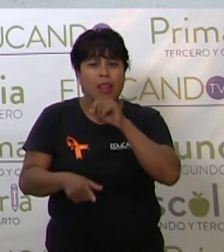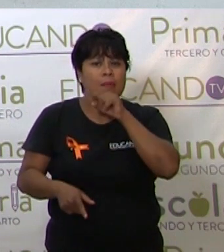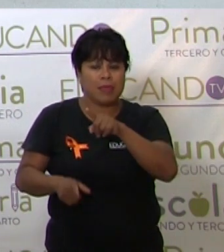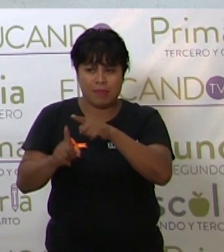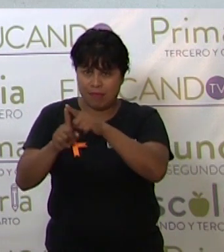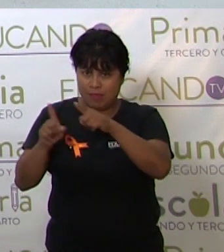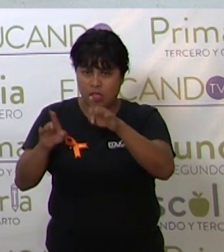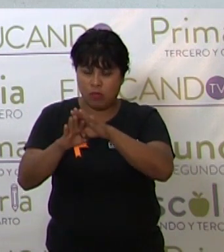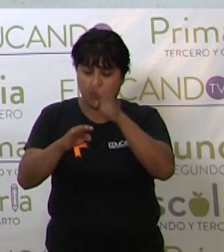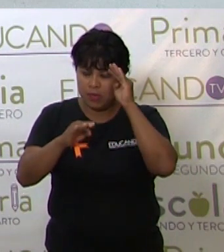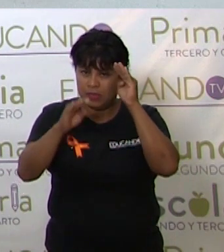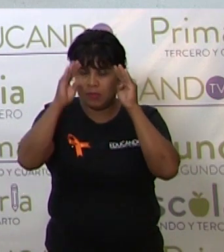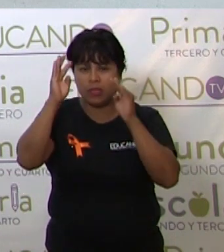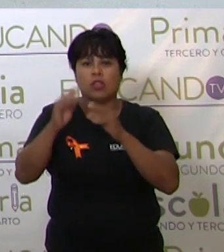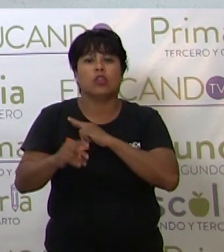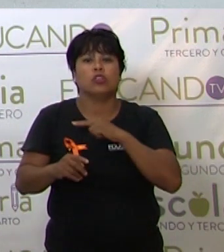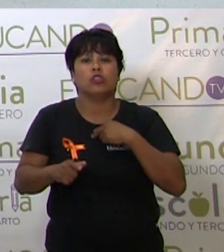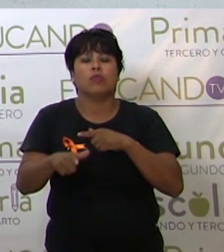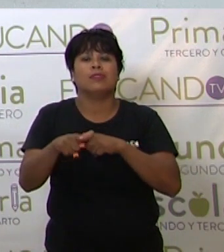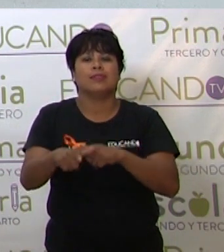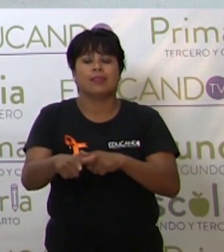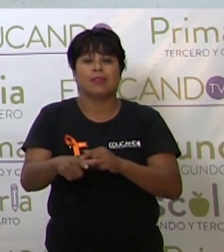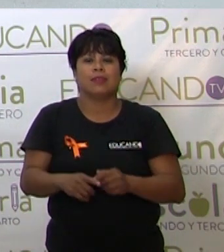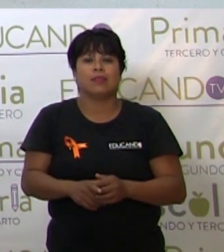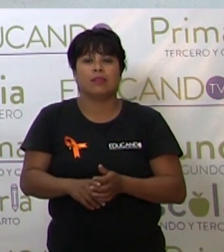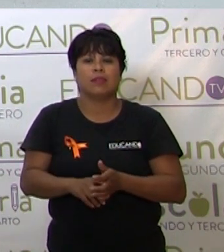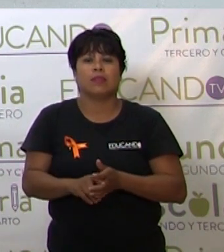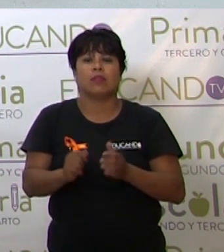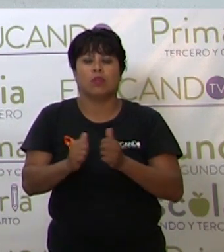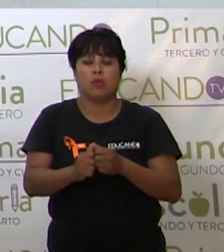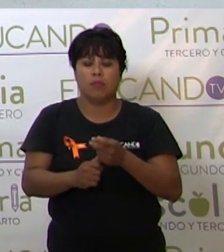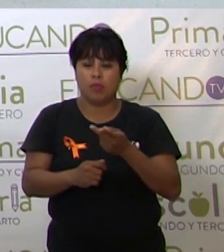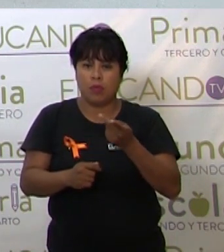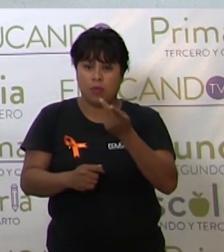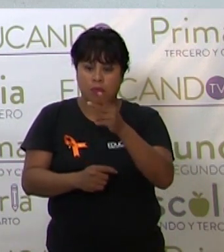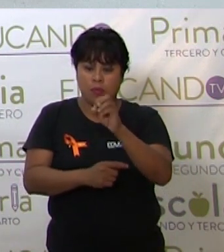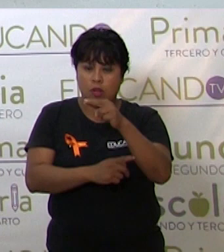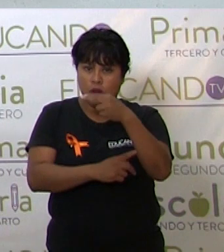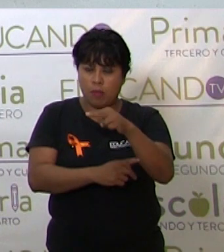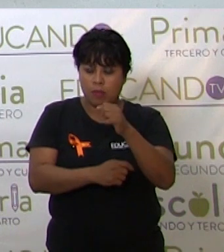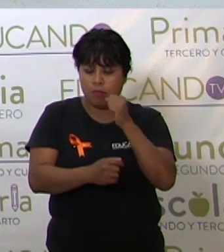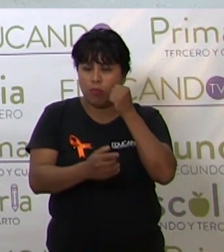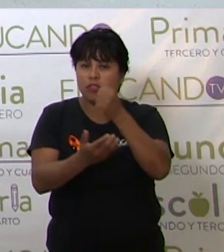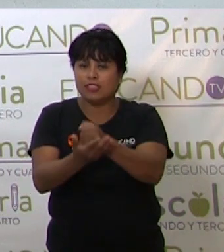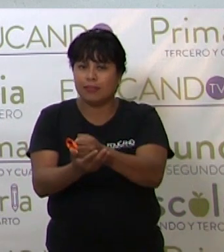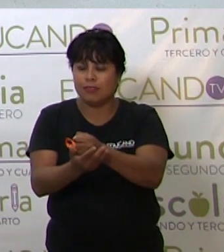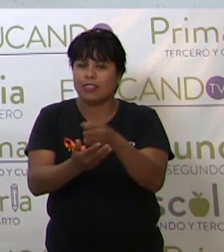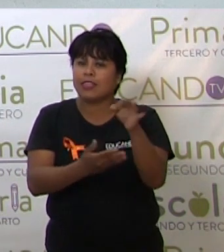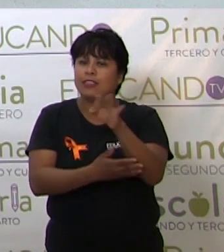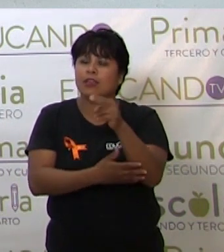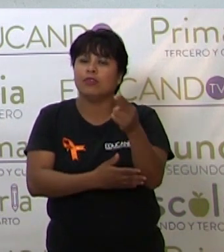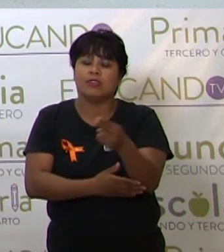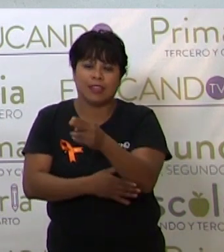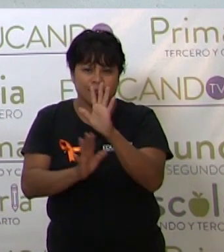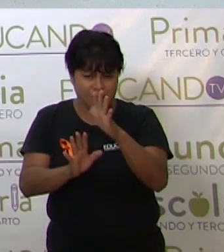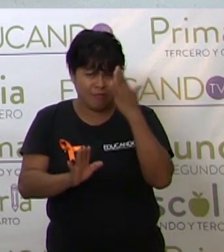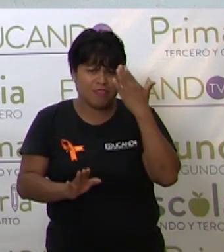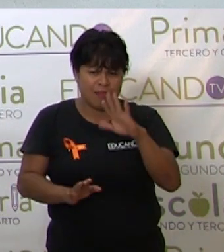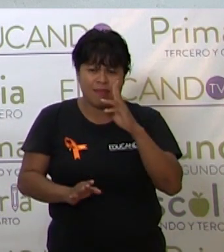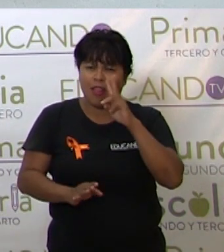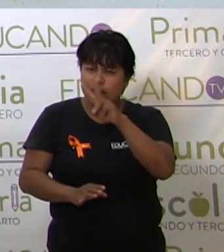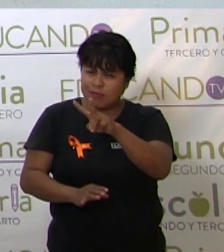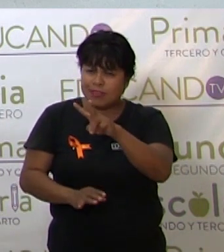línea de pensamiento, vamos a seguir con los pronombres posesivos, que probablemente ustedes también ya los han